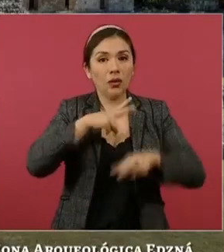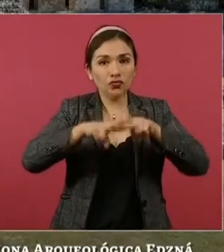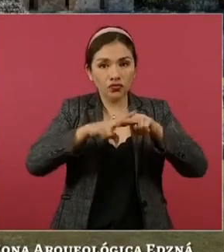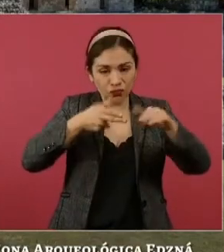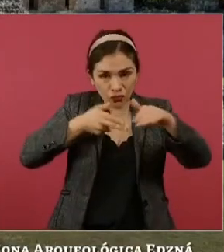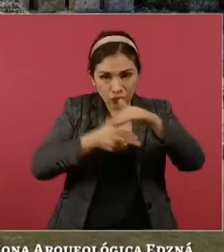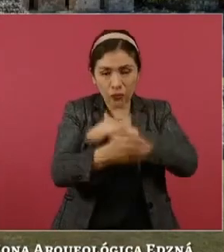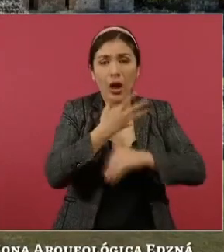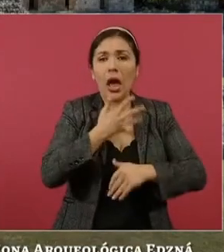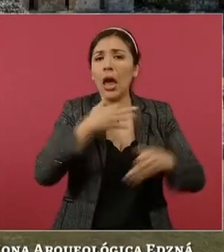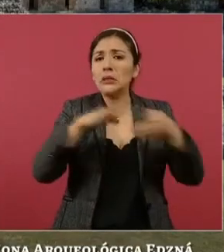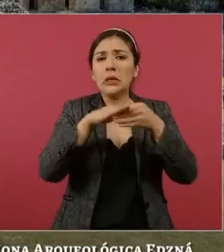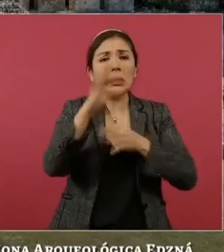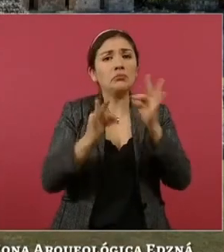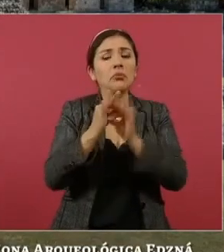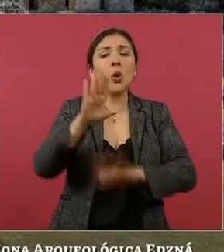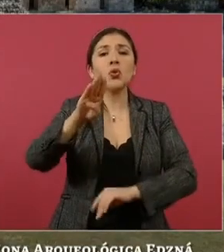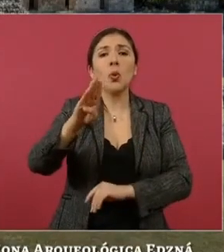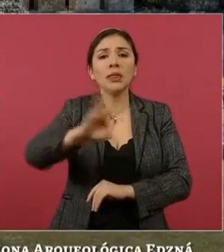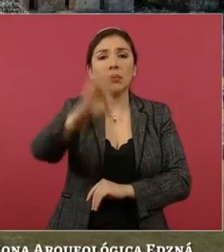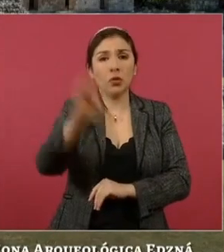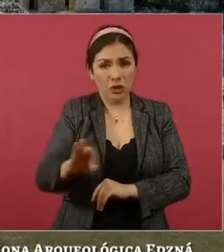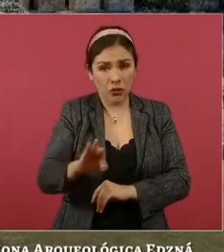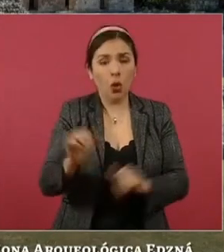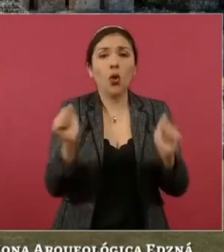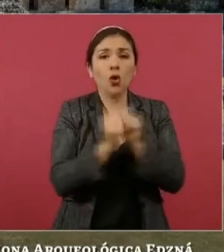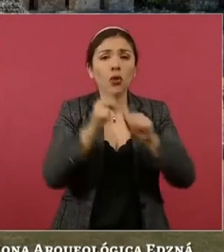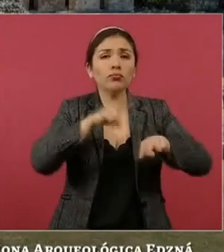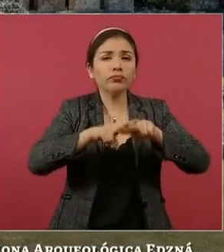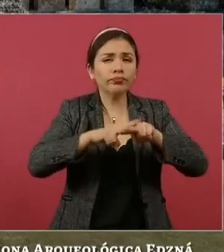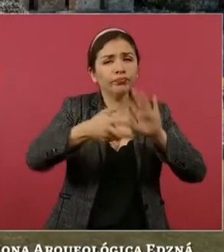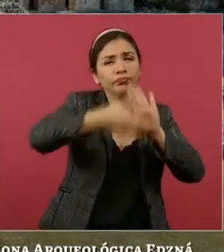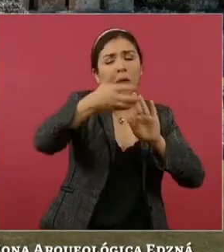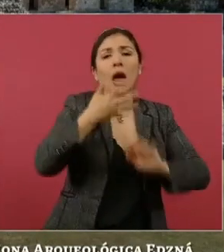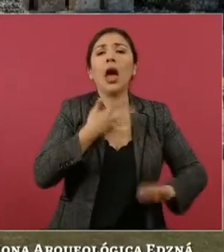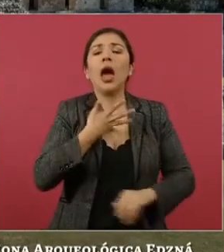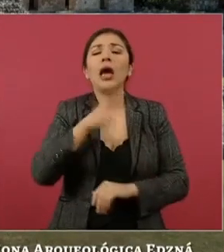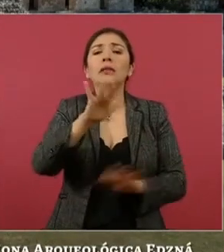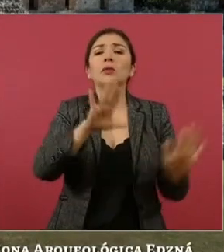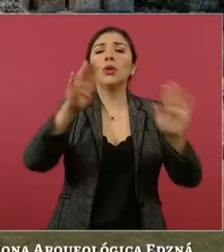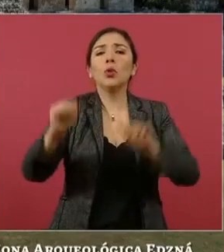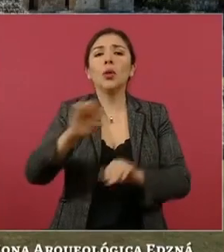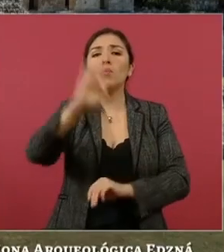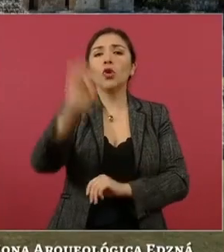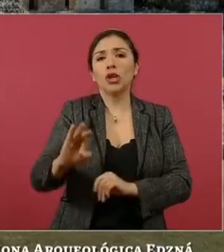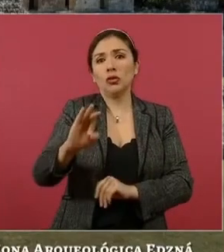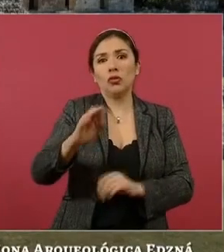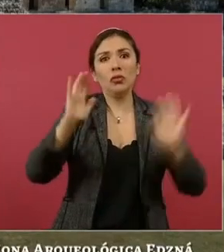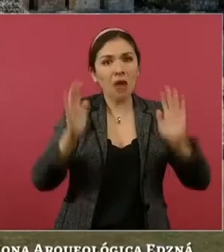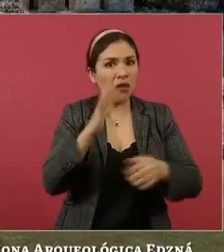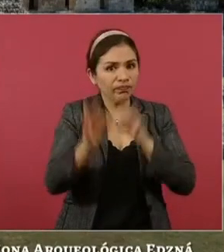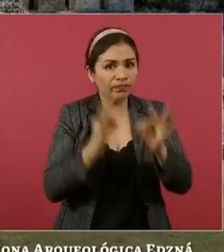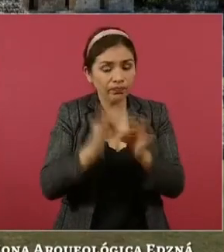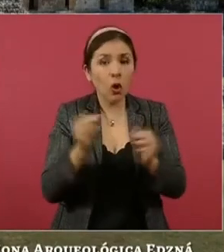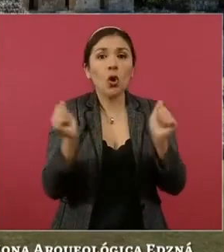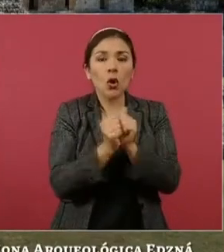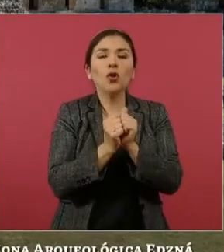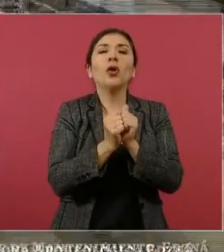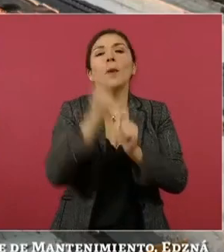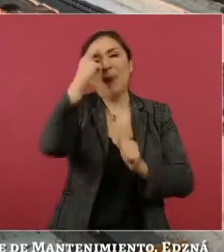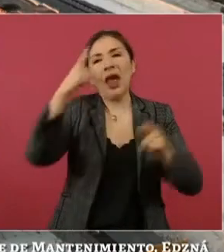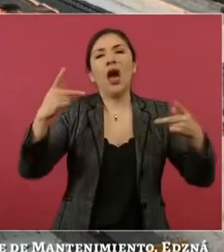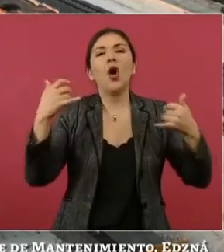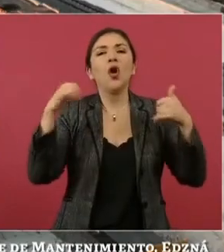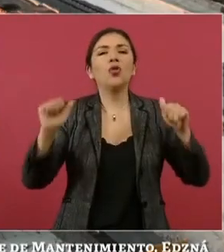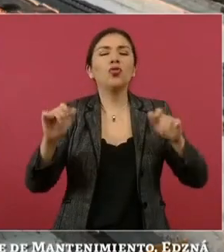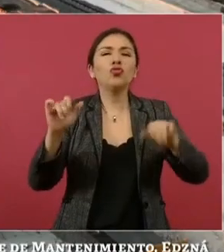van al 90 por ciento. Los viaductos llevan 59 por ciento de adelanto. Y los pasos peatonales, vehiculares